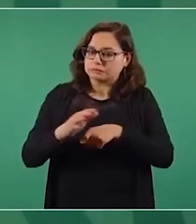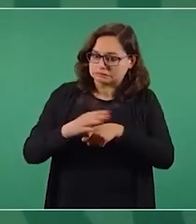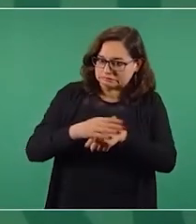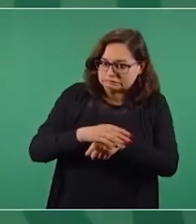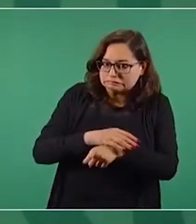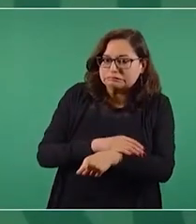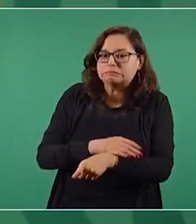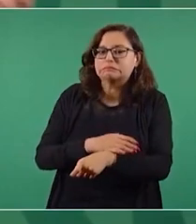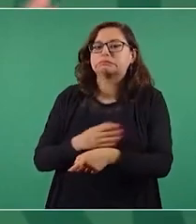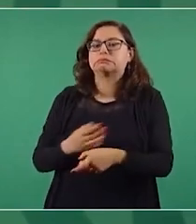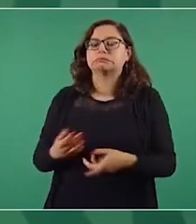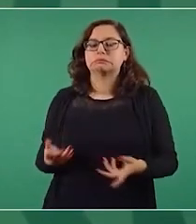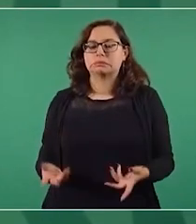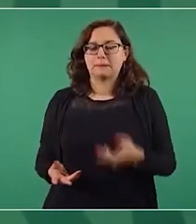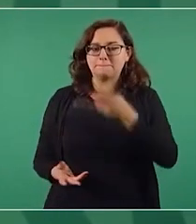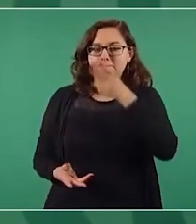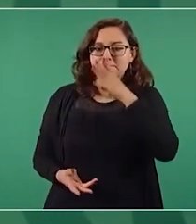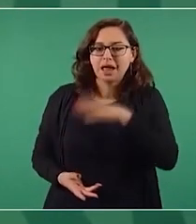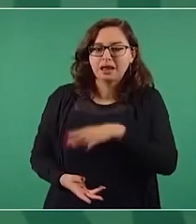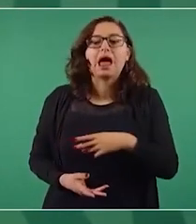entonces a lo mejor